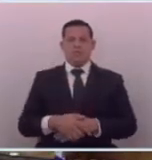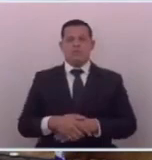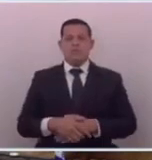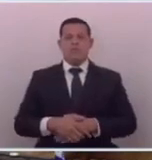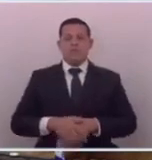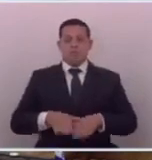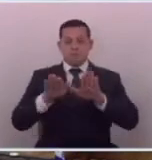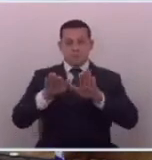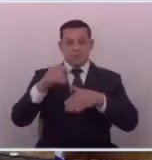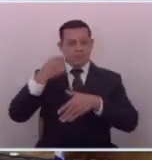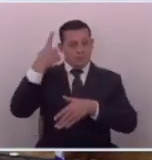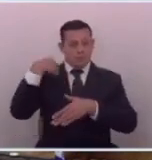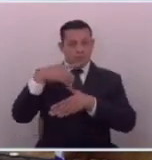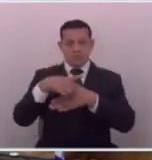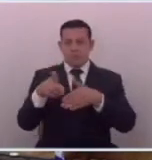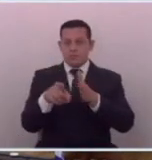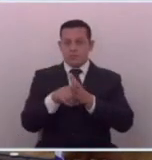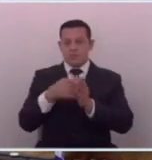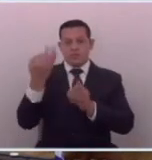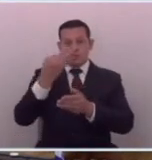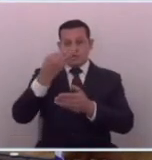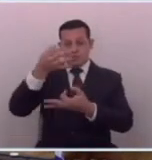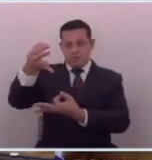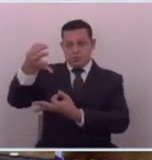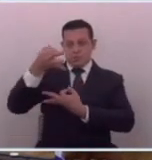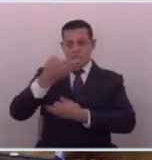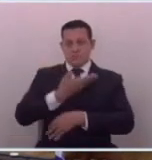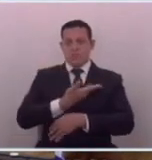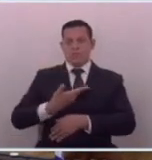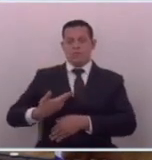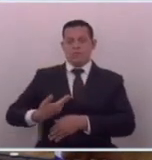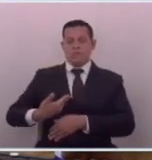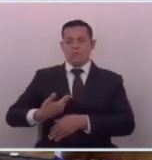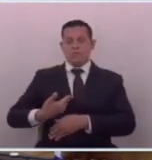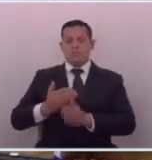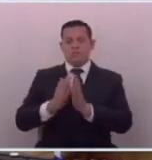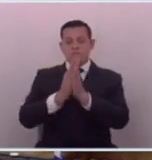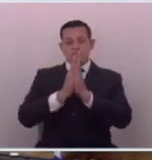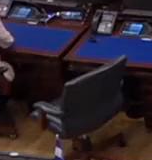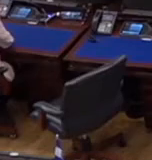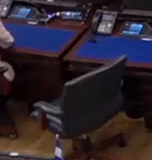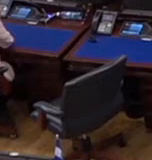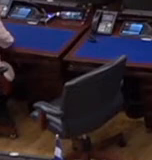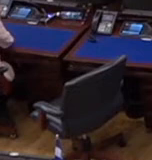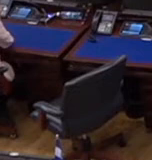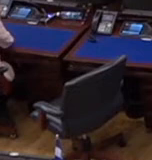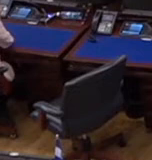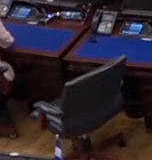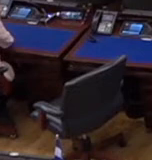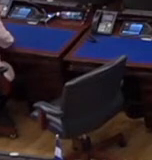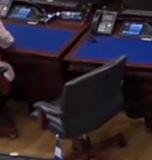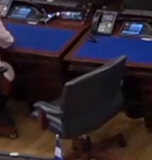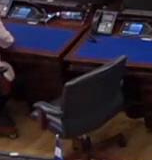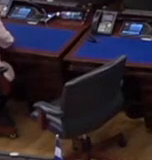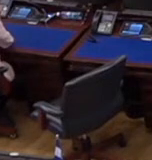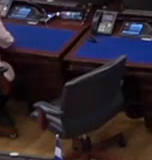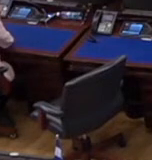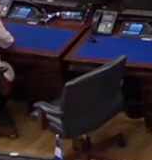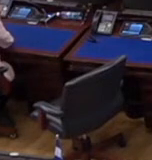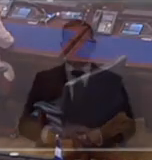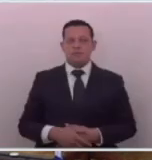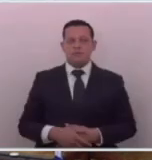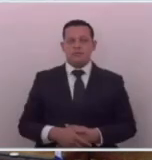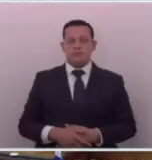Gracias diputado, por favor haga llegar a esta presidencia su solicitud. Quienes estén